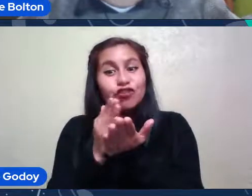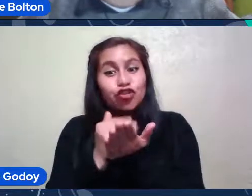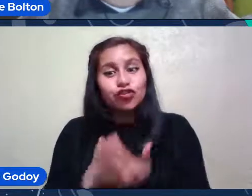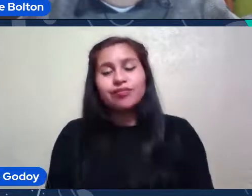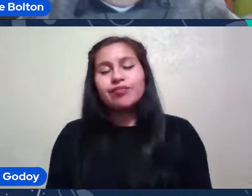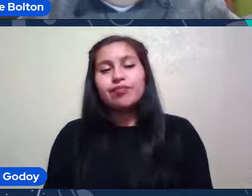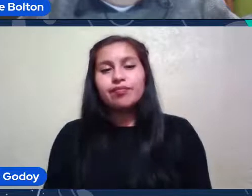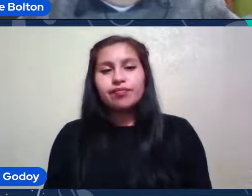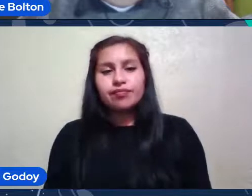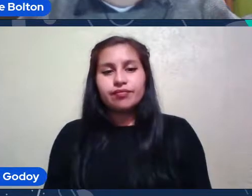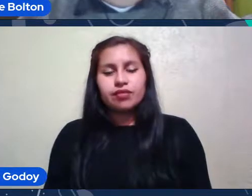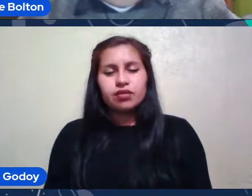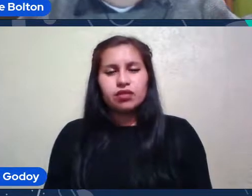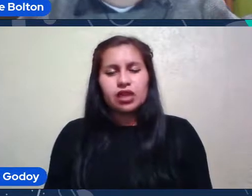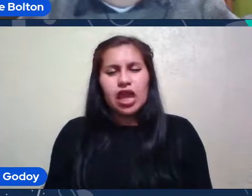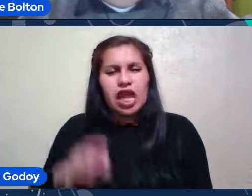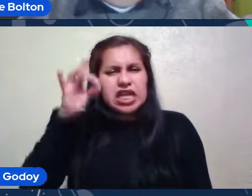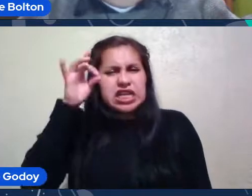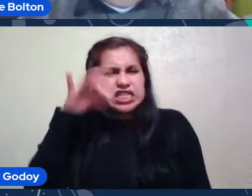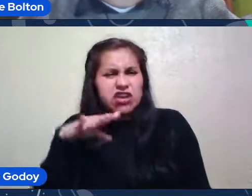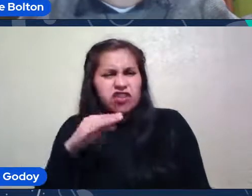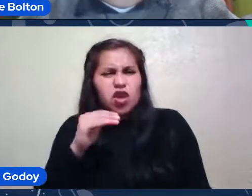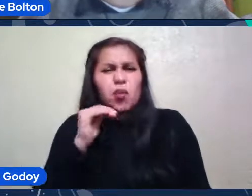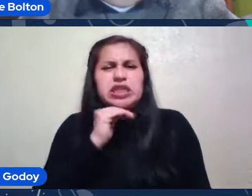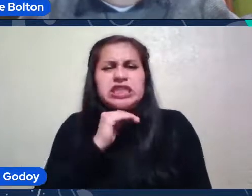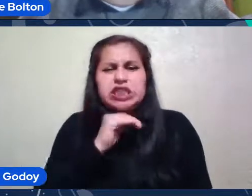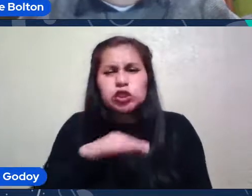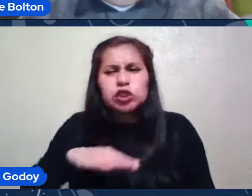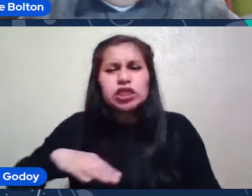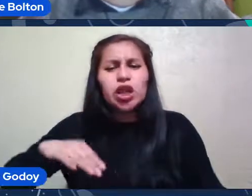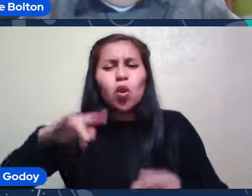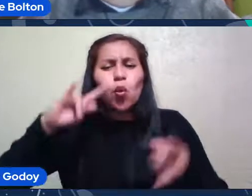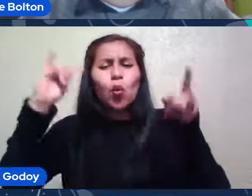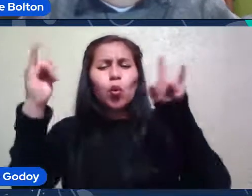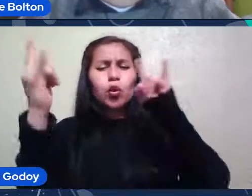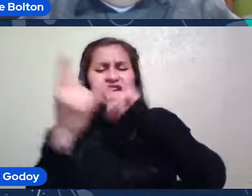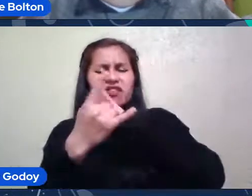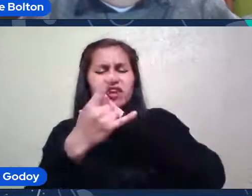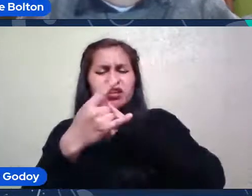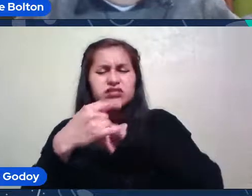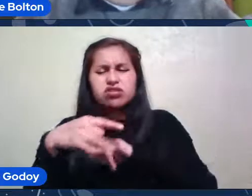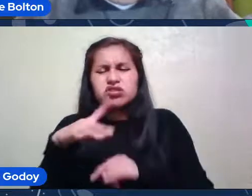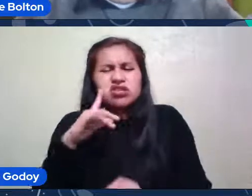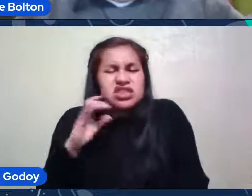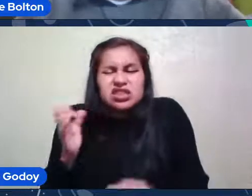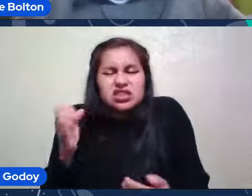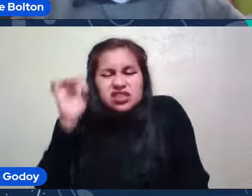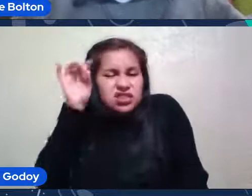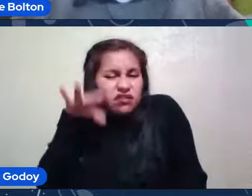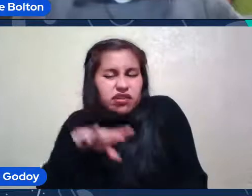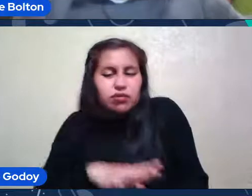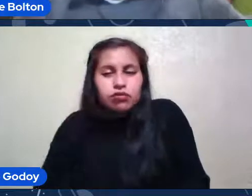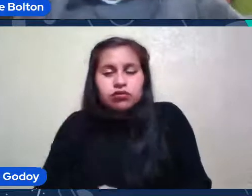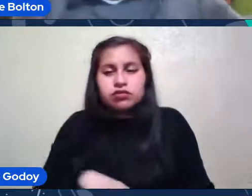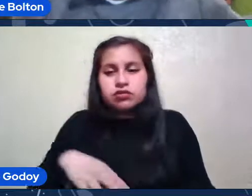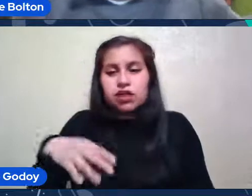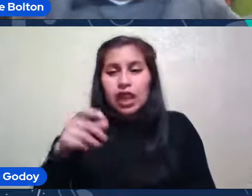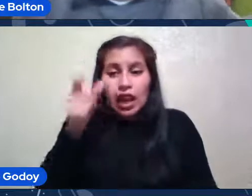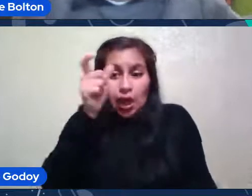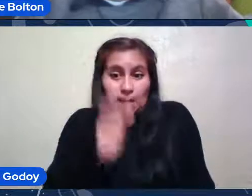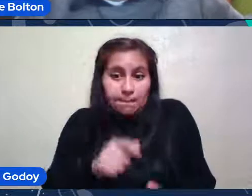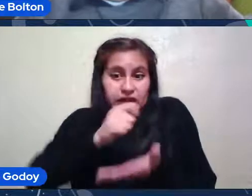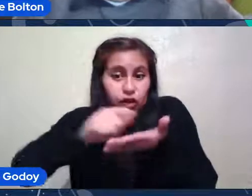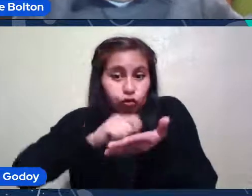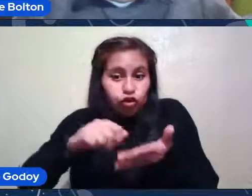Que Sabemos De La Aceleración Del Universo De Pilar Ruiz La Puente Hola Jorge Hola